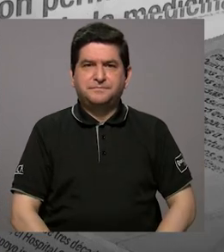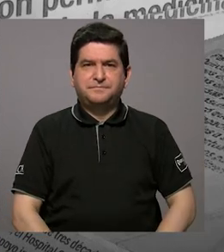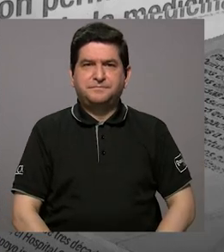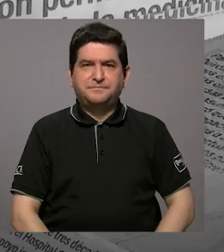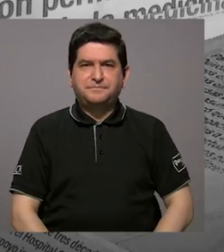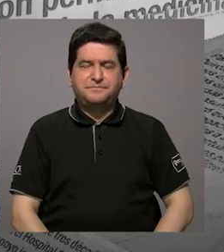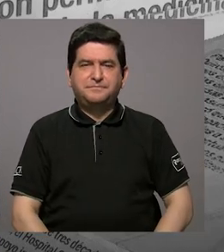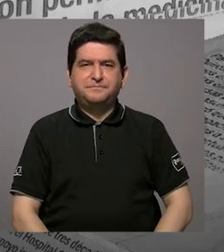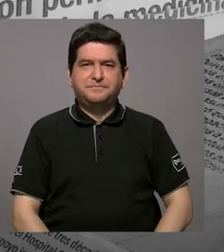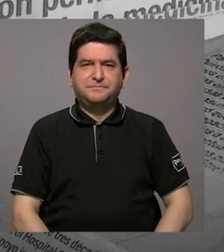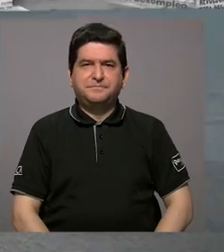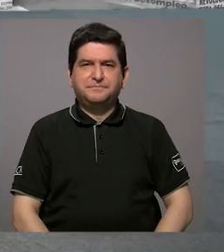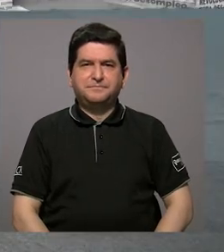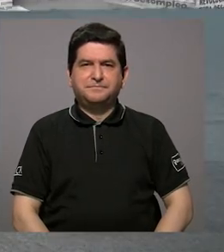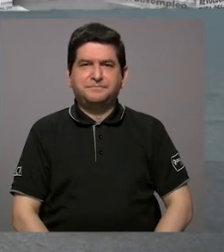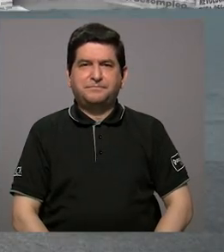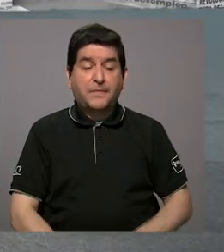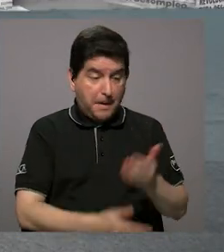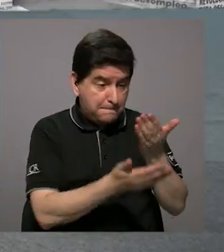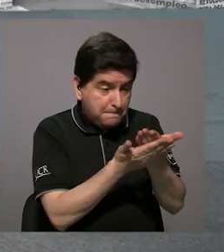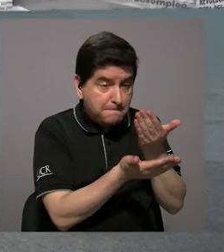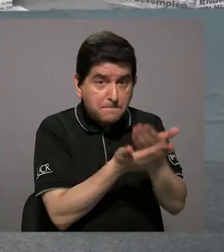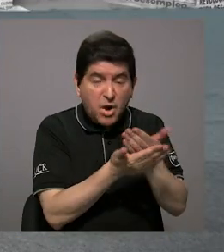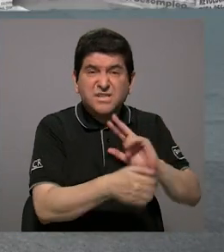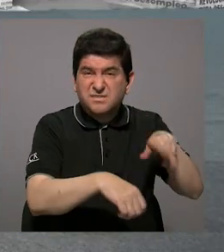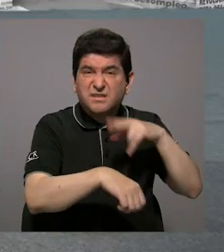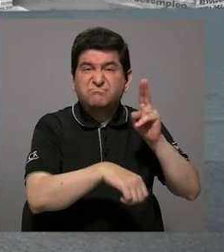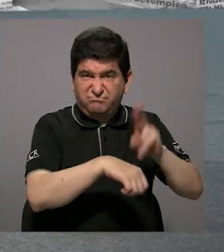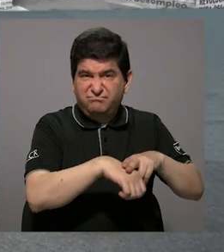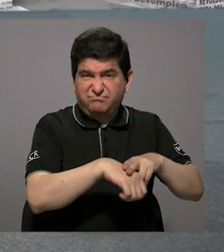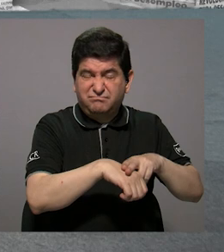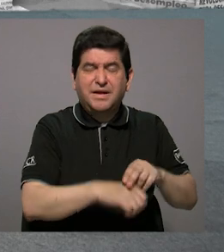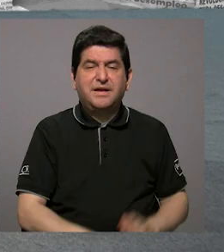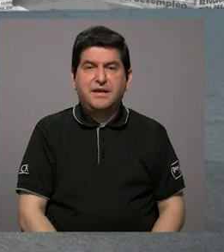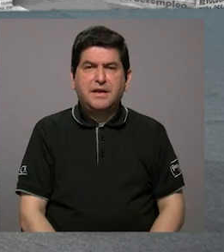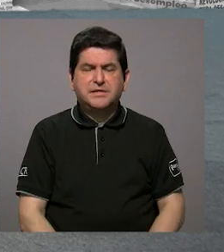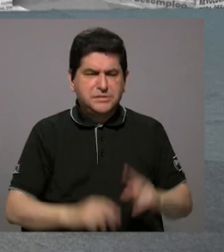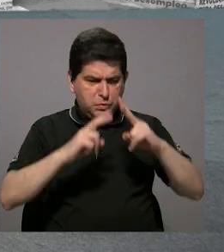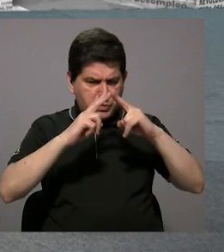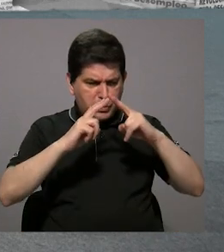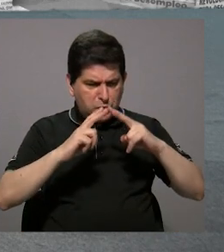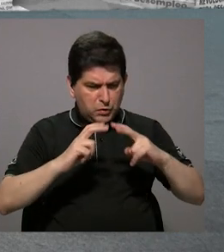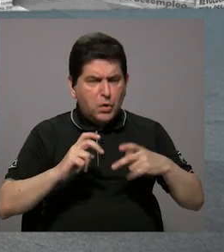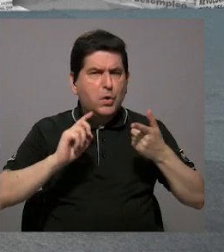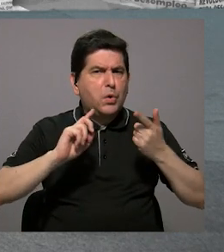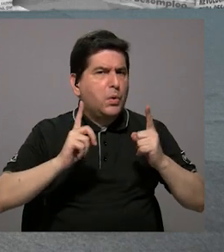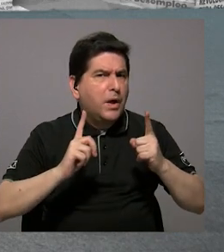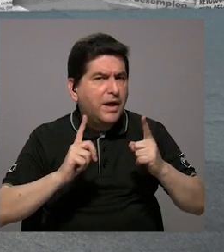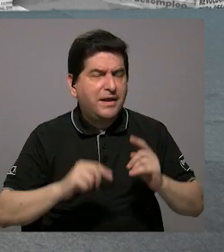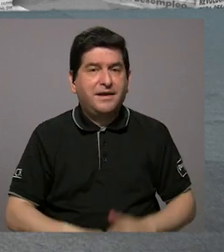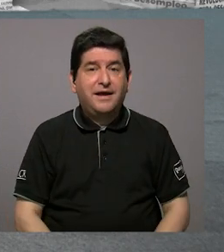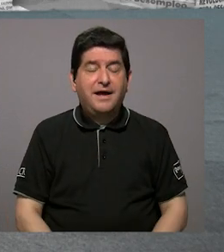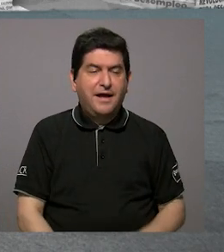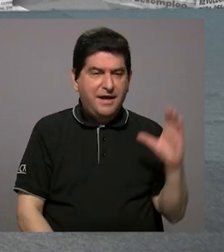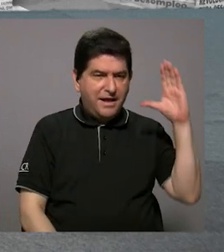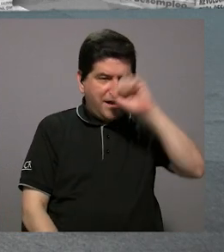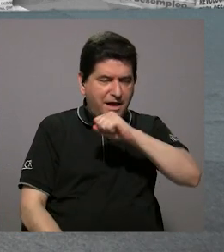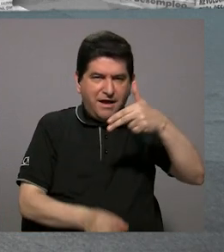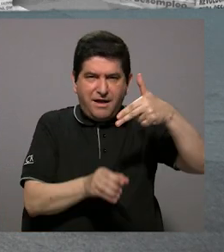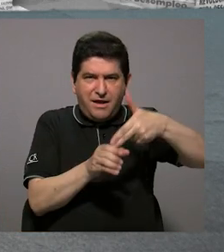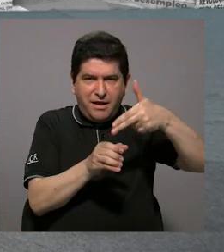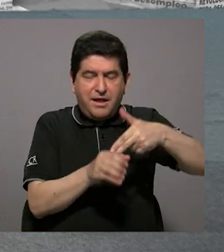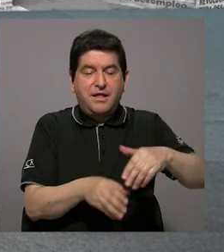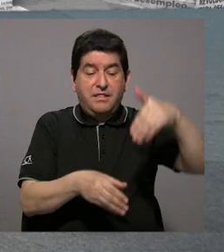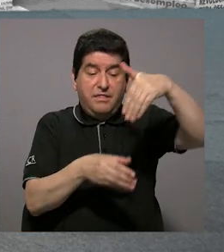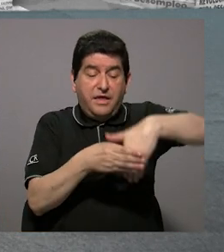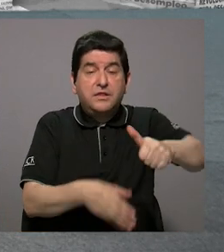muestras que son comunes, de las cuales nosotros analizamos, son precisamente detección